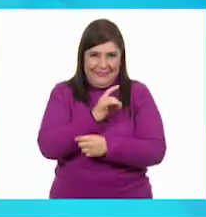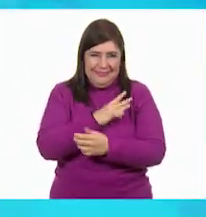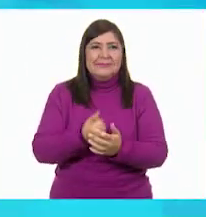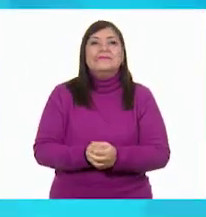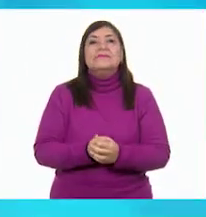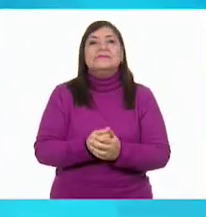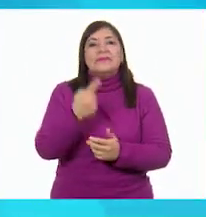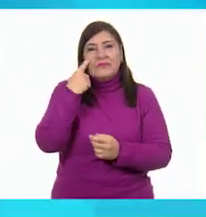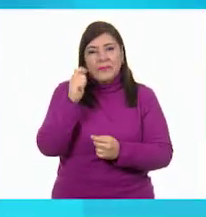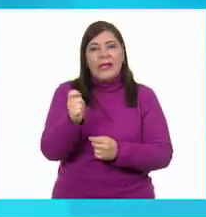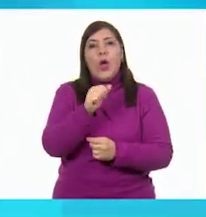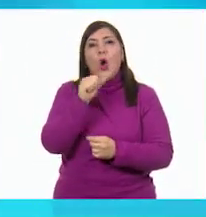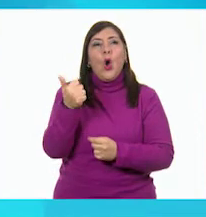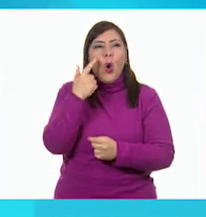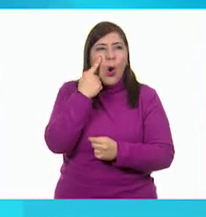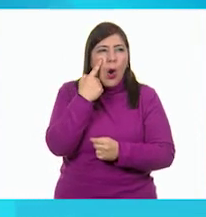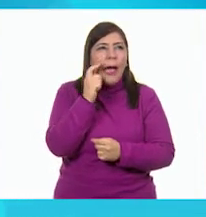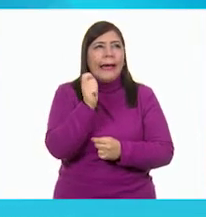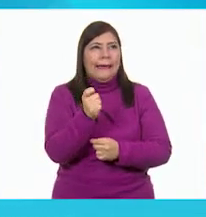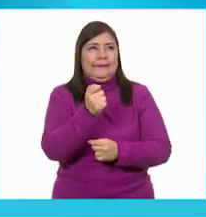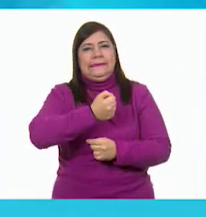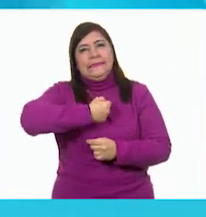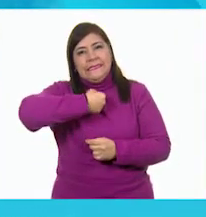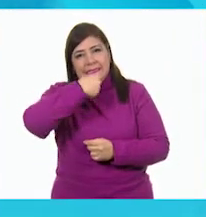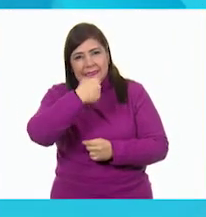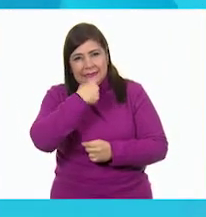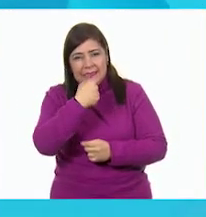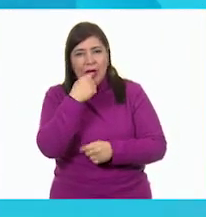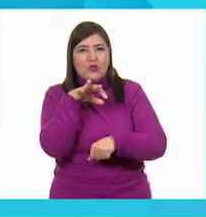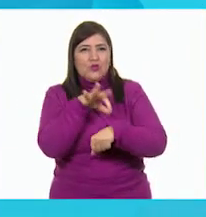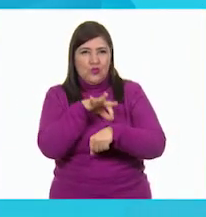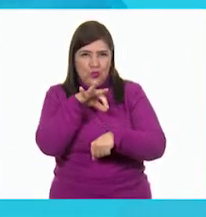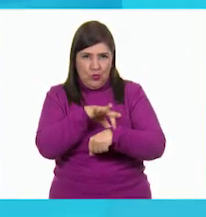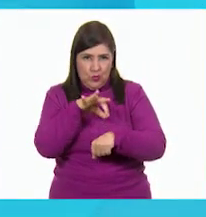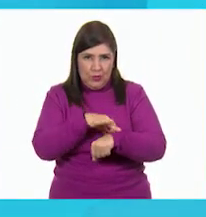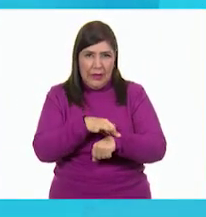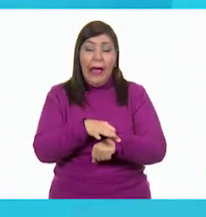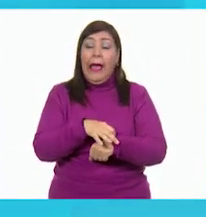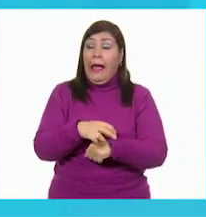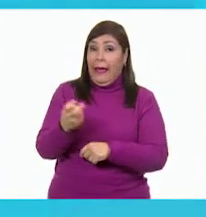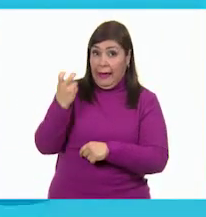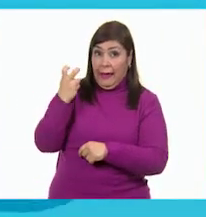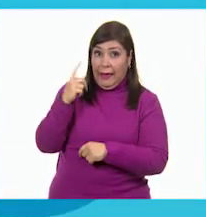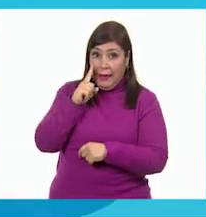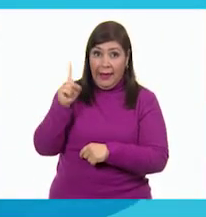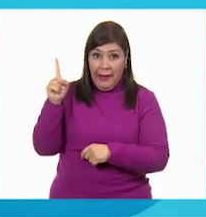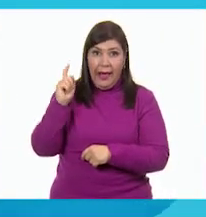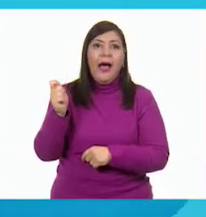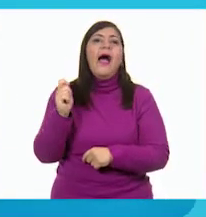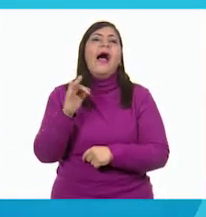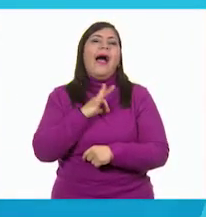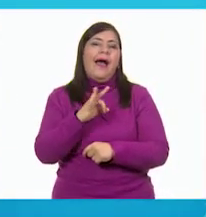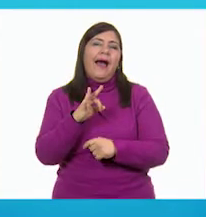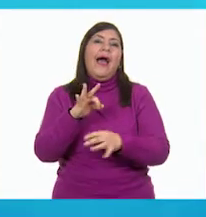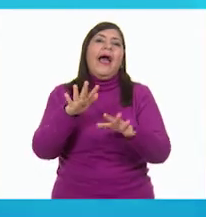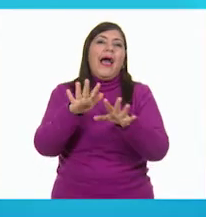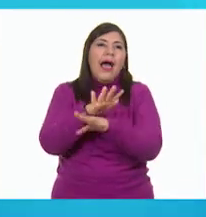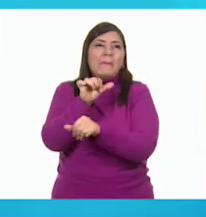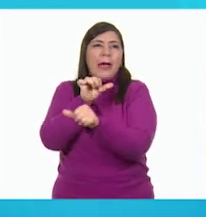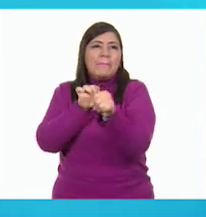¡Ah! La viejita y el doctor. Sí, ese estuvo fenomenal porque cambiamos a los